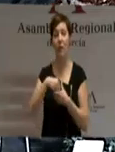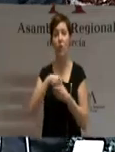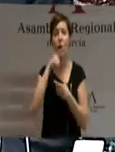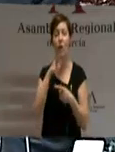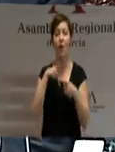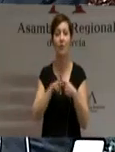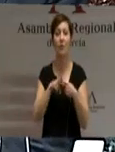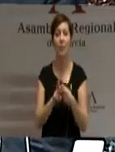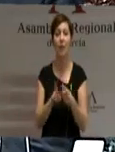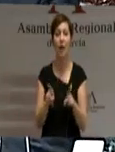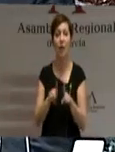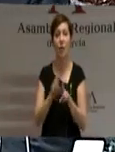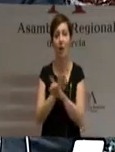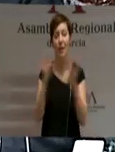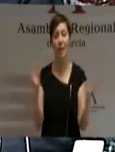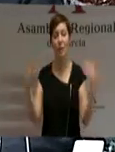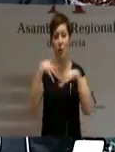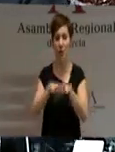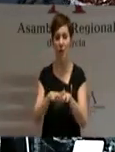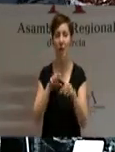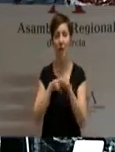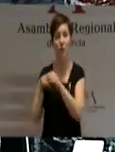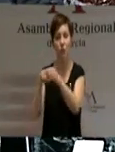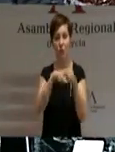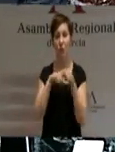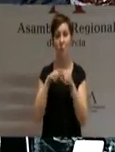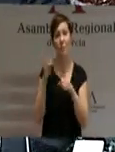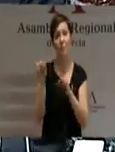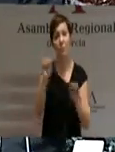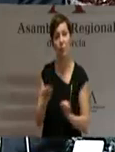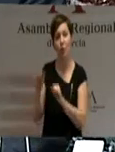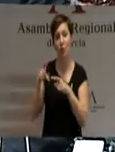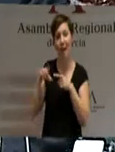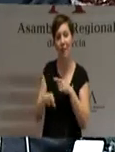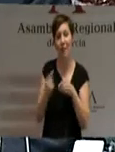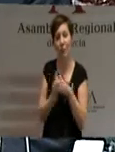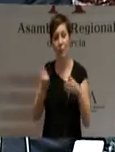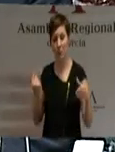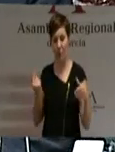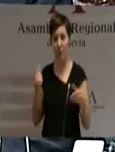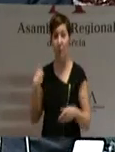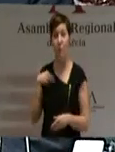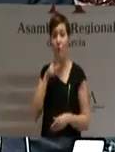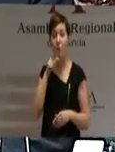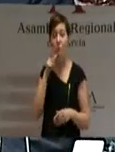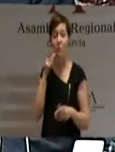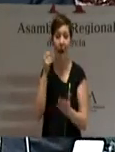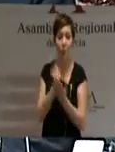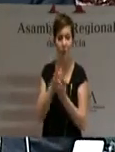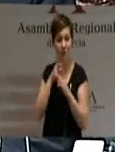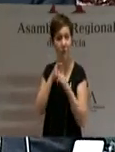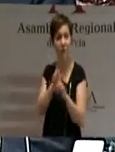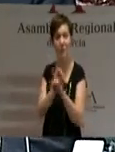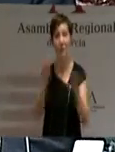de solidaridad, cohesión social y protección frente a la exclusión. Apostar por su protección y, especialmente,